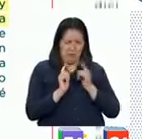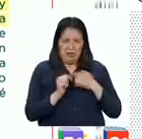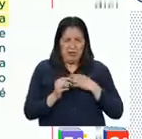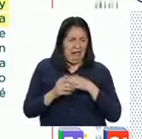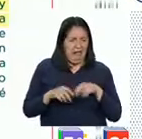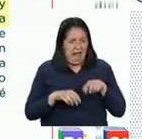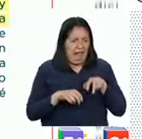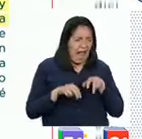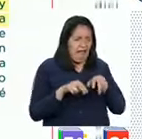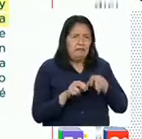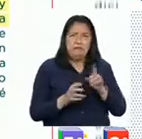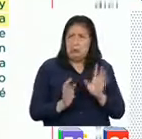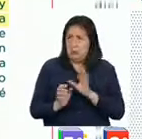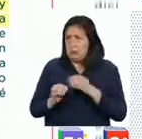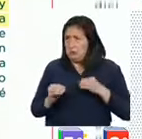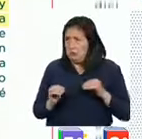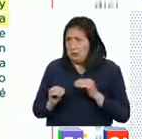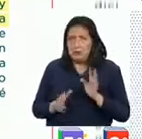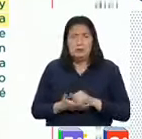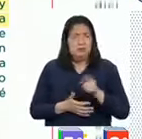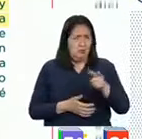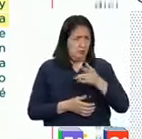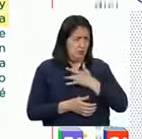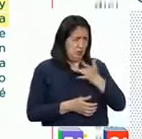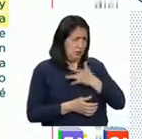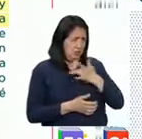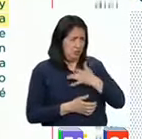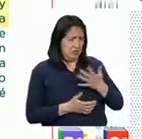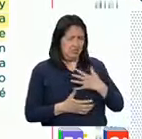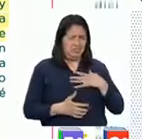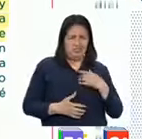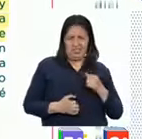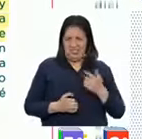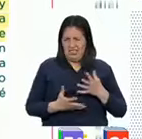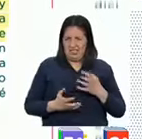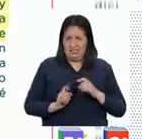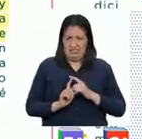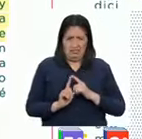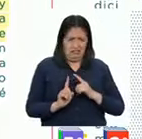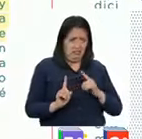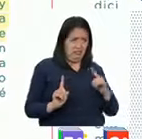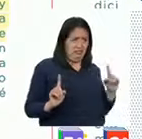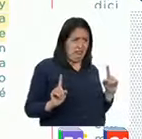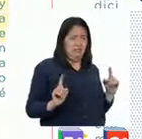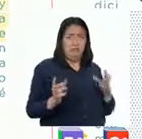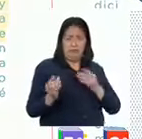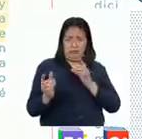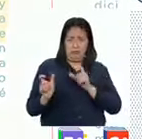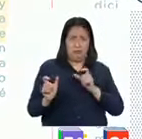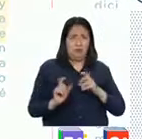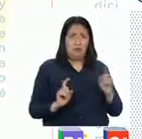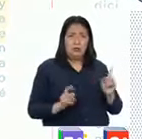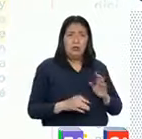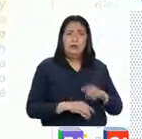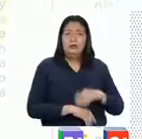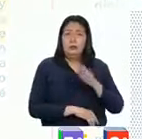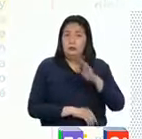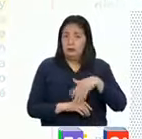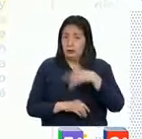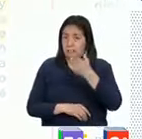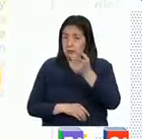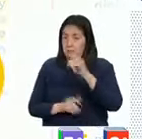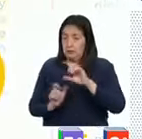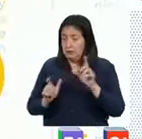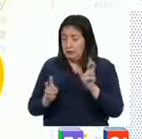dejarte espacio para moverte? ¿Te sentiste incómodo y quisiste alejarte? Después de leer,